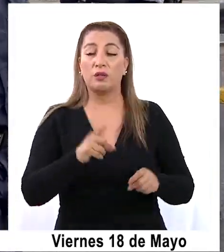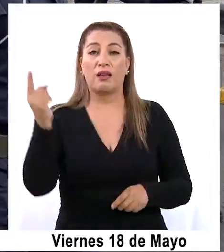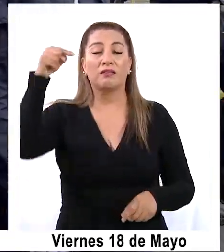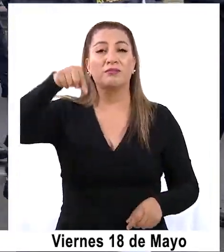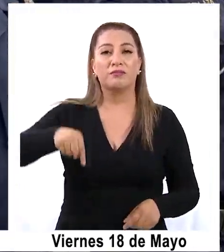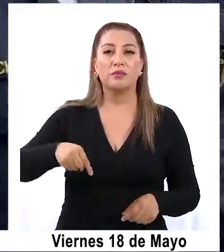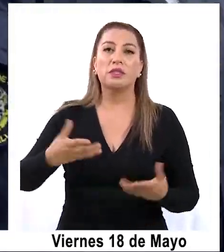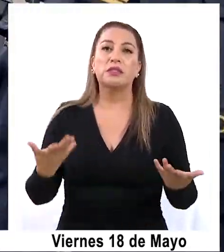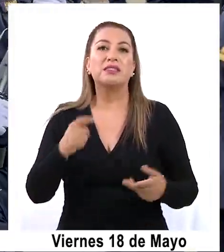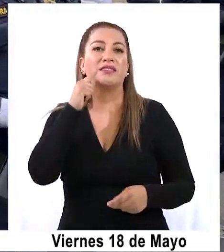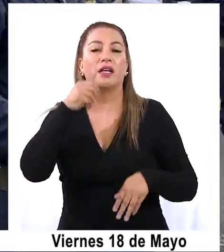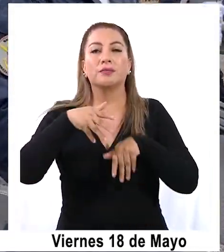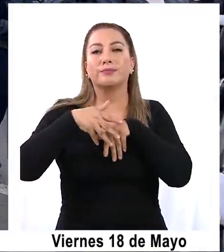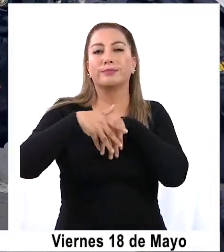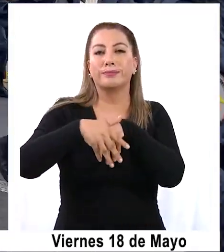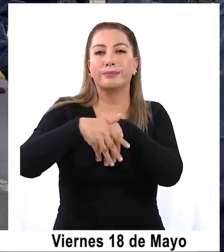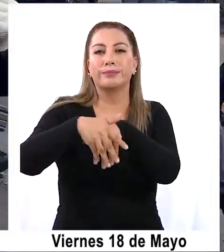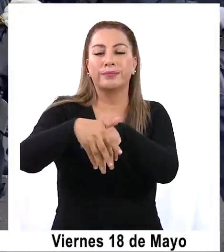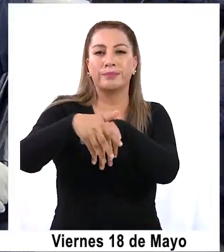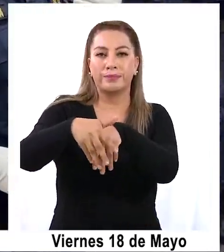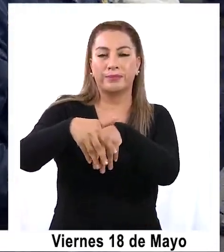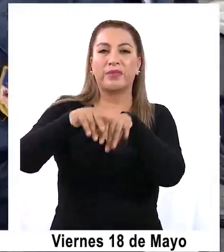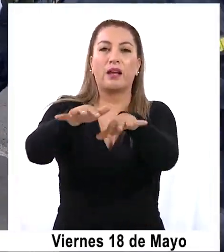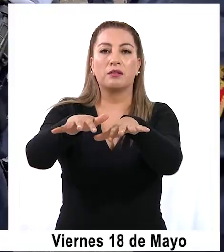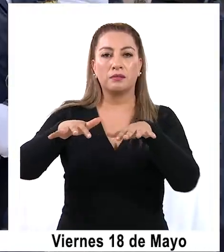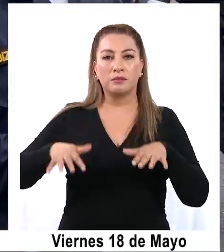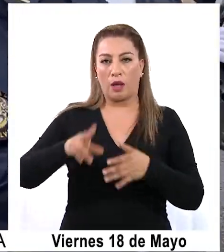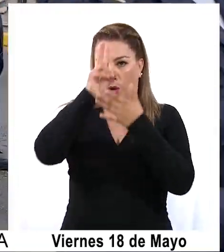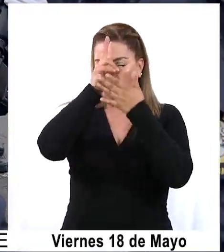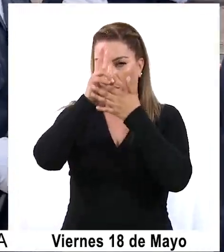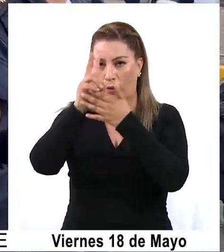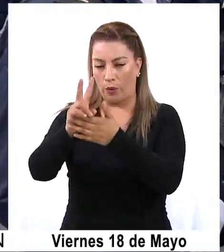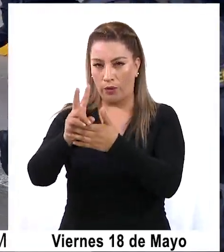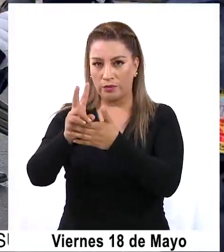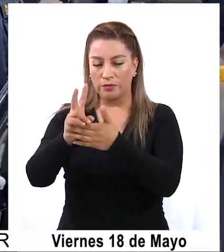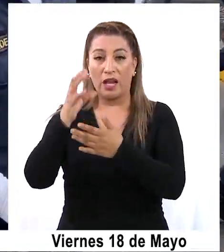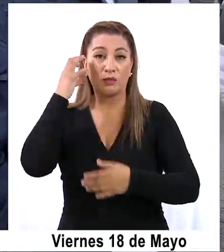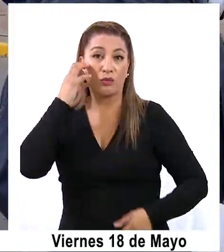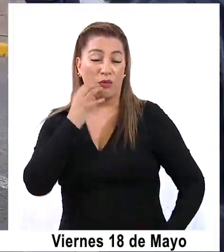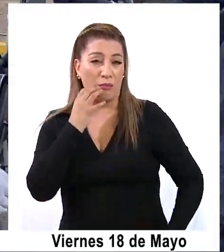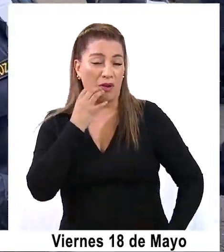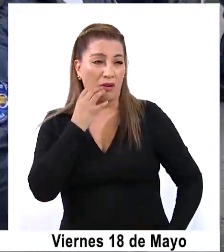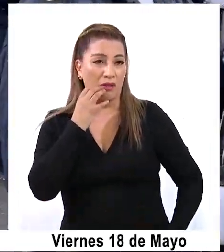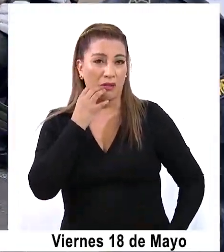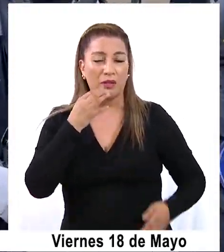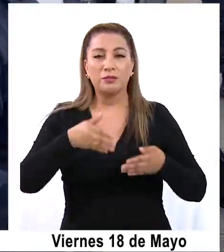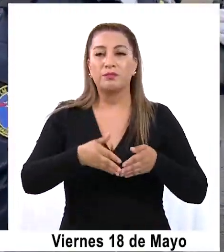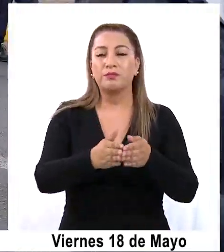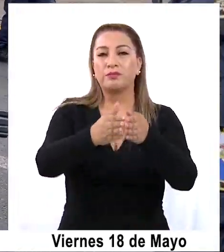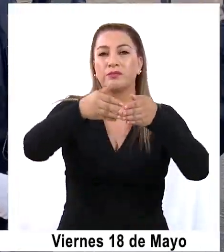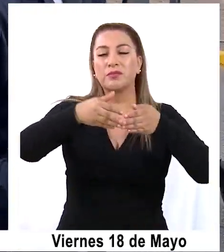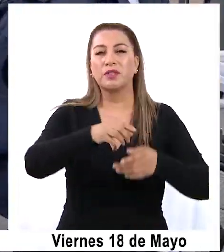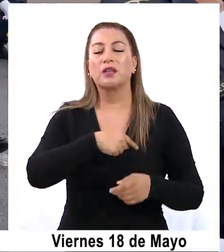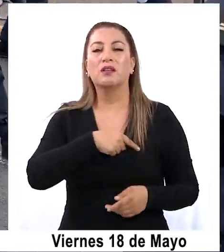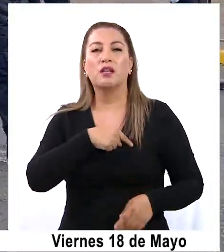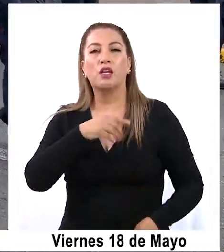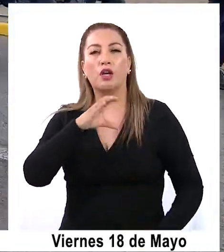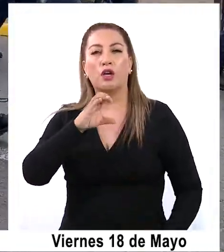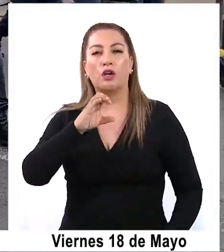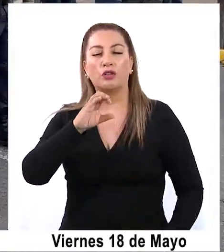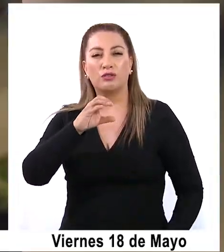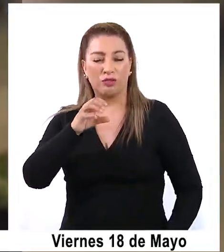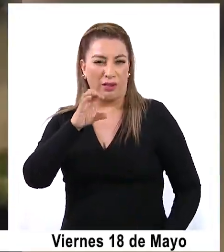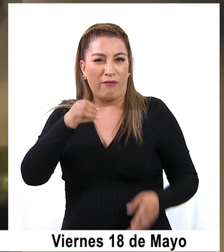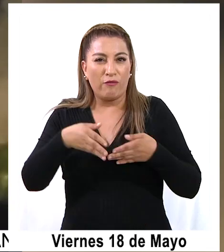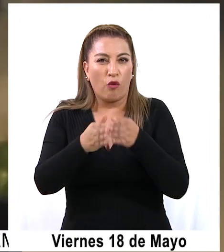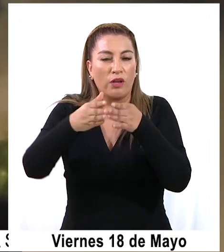ciudad para participar de las ceremonias en homenaje a los héroes de Iquique a bordo del buque Almirante Cochran de la Escuadra